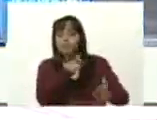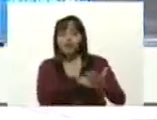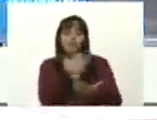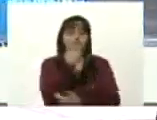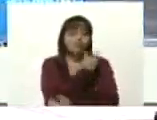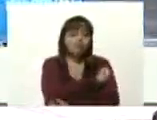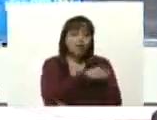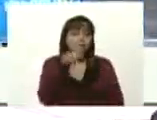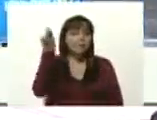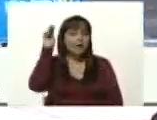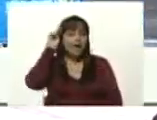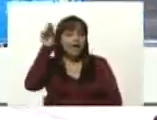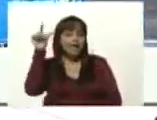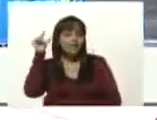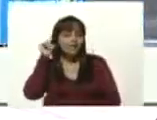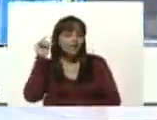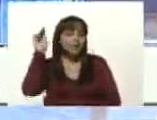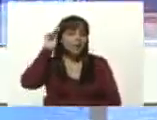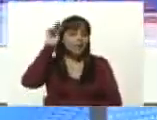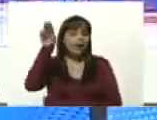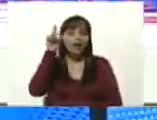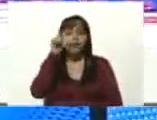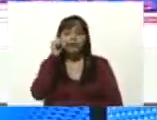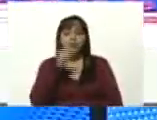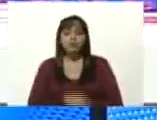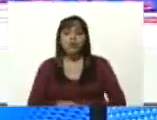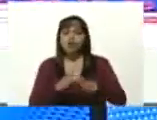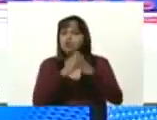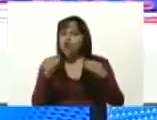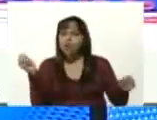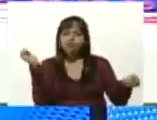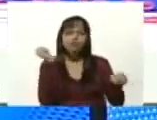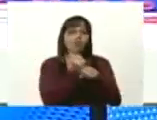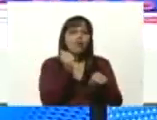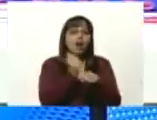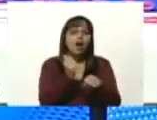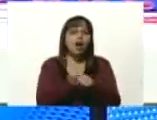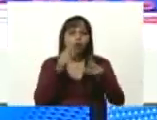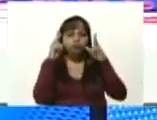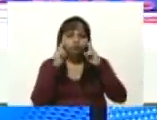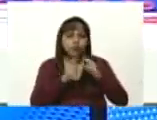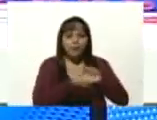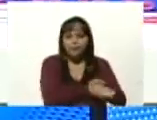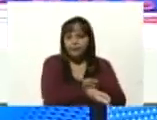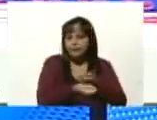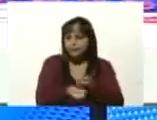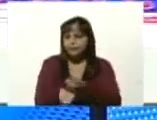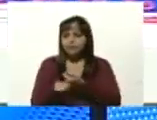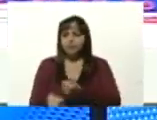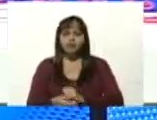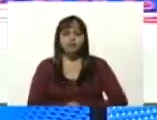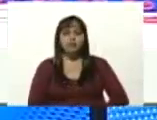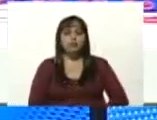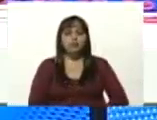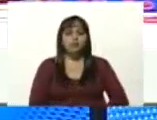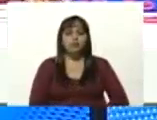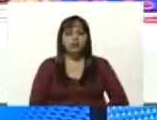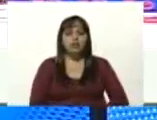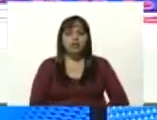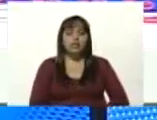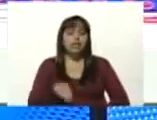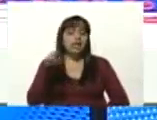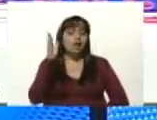maestras maestros de todos los trabajadores obreros obreras de las madres